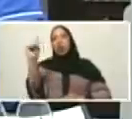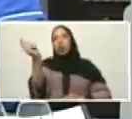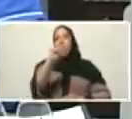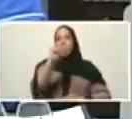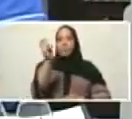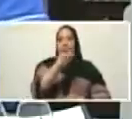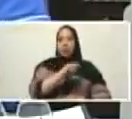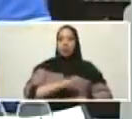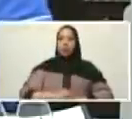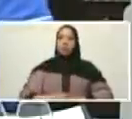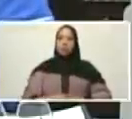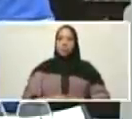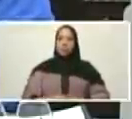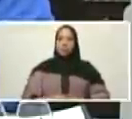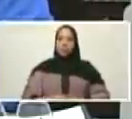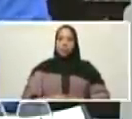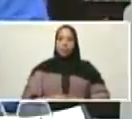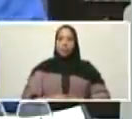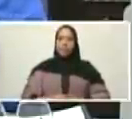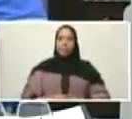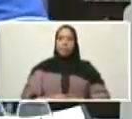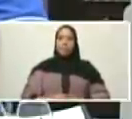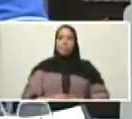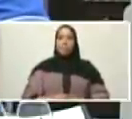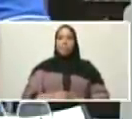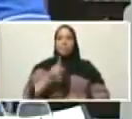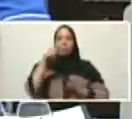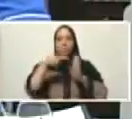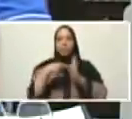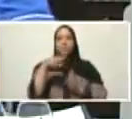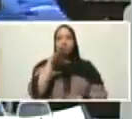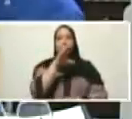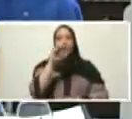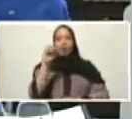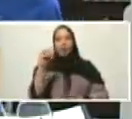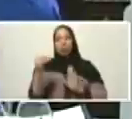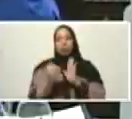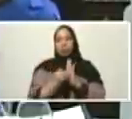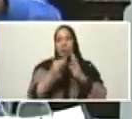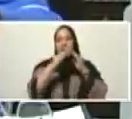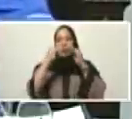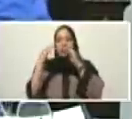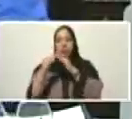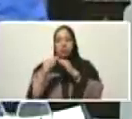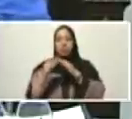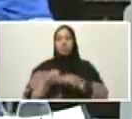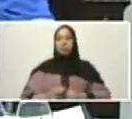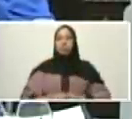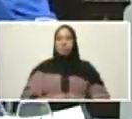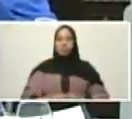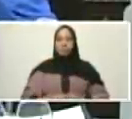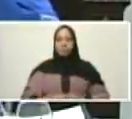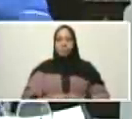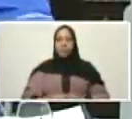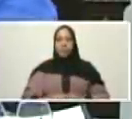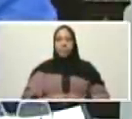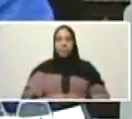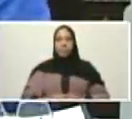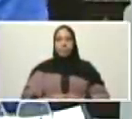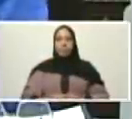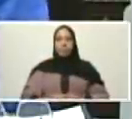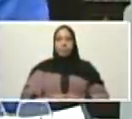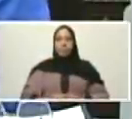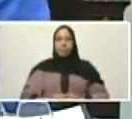150 días que hice un pase en uno de los